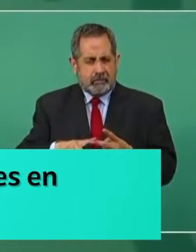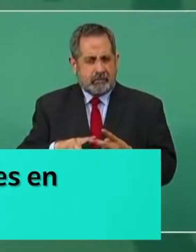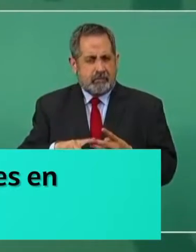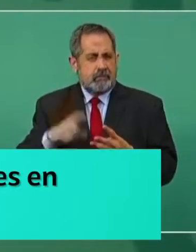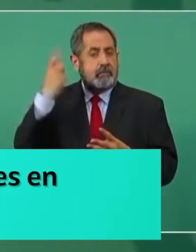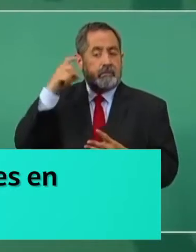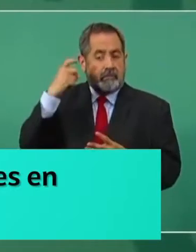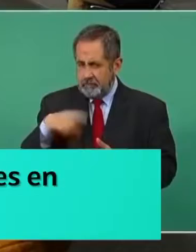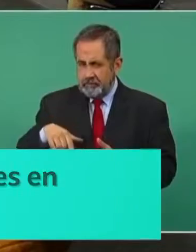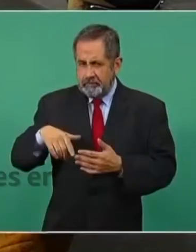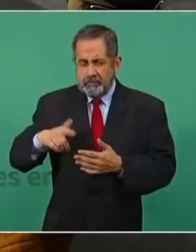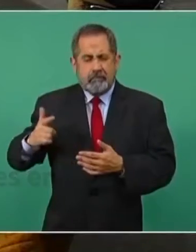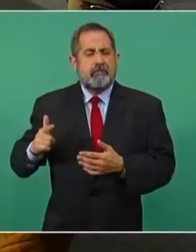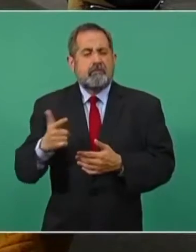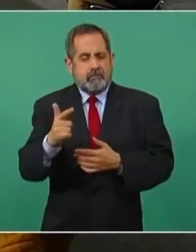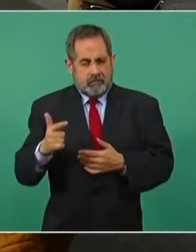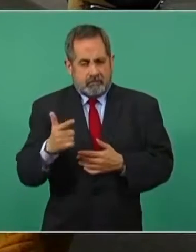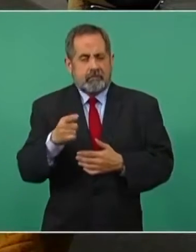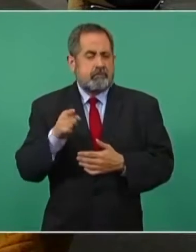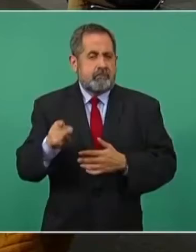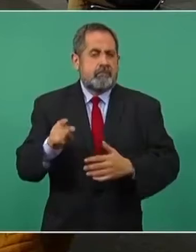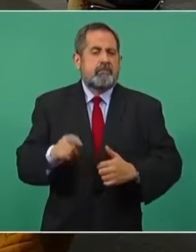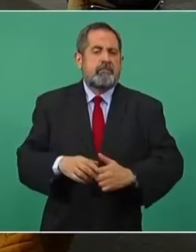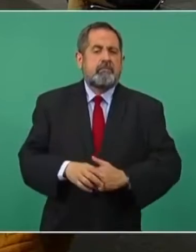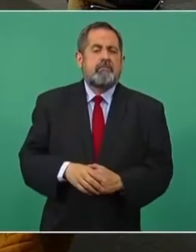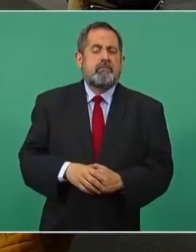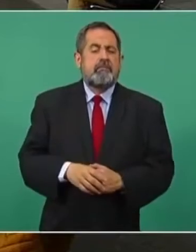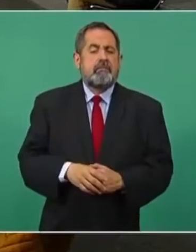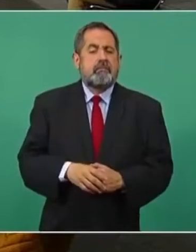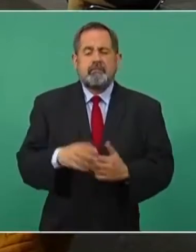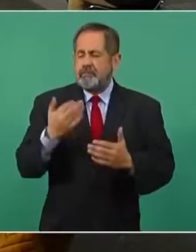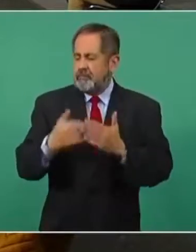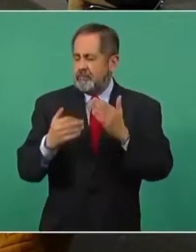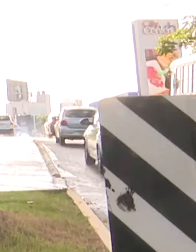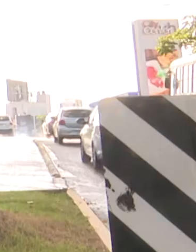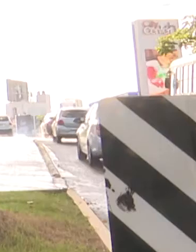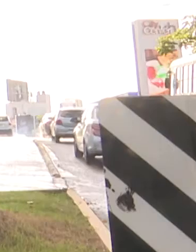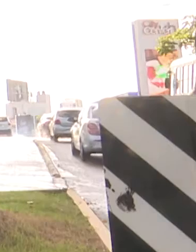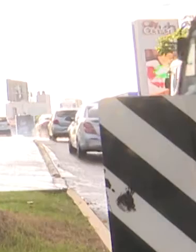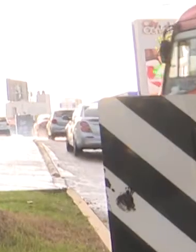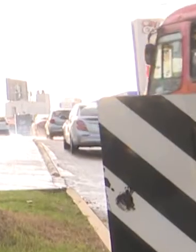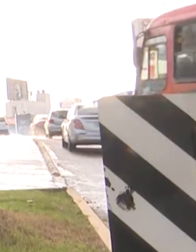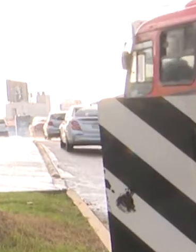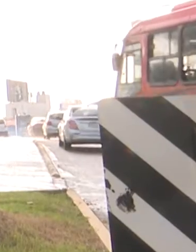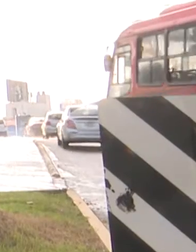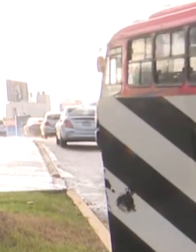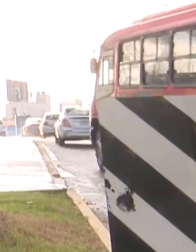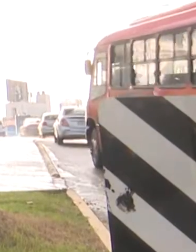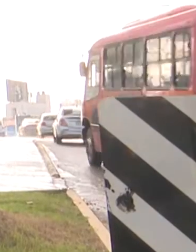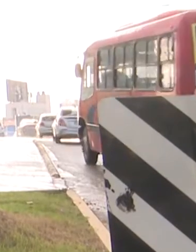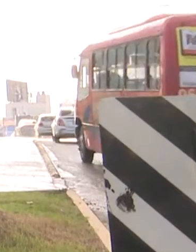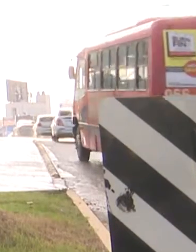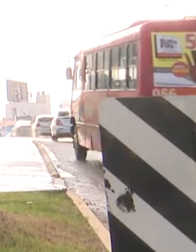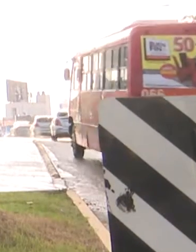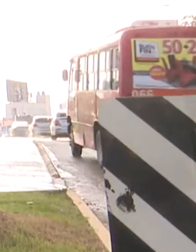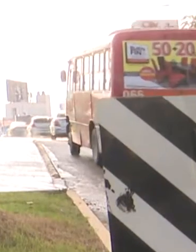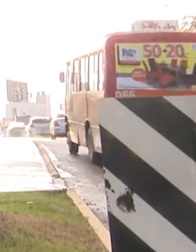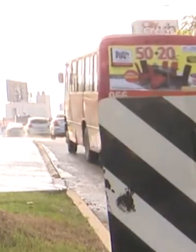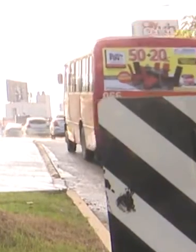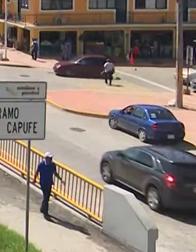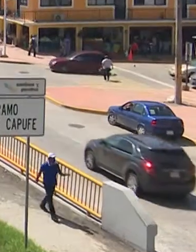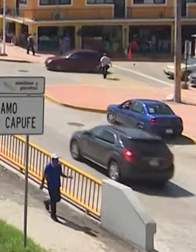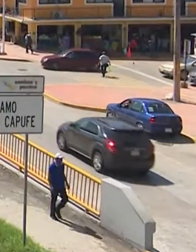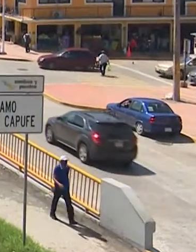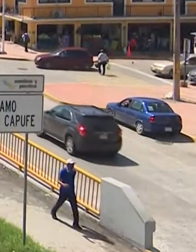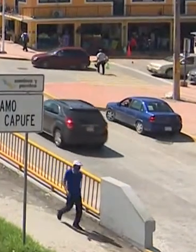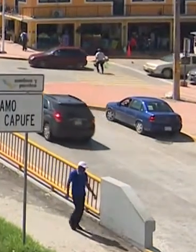para escuchar sus propuestas y abordará temas de seguridad, protección civil y otros asuntos. Precisando que el viernes desde Tierra